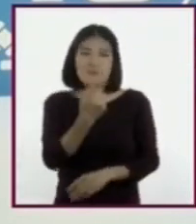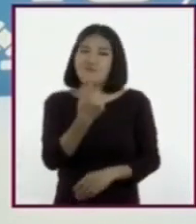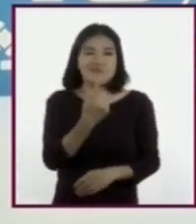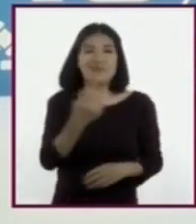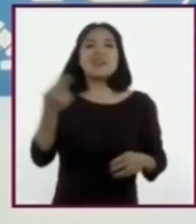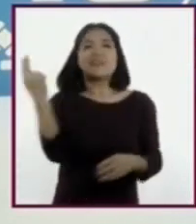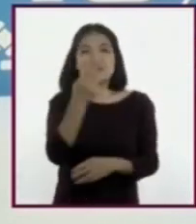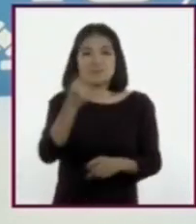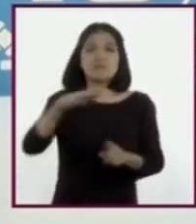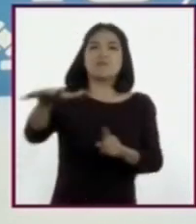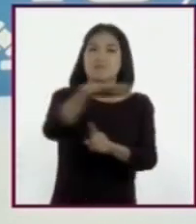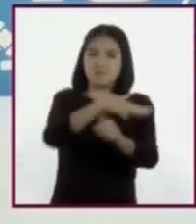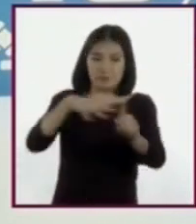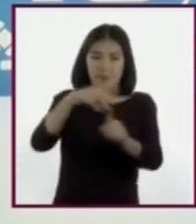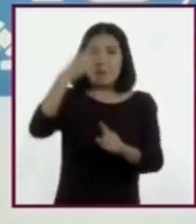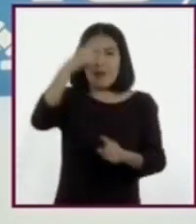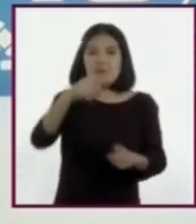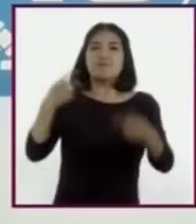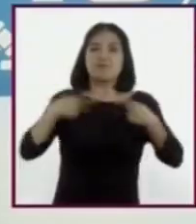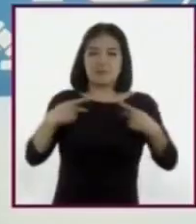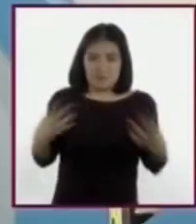y con la visión a futuro.